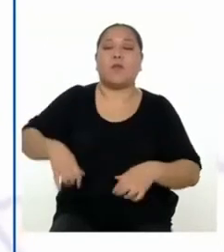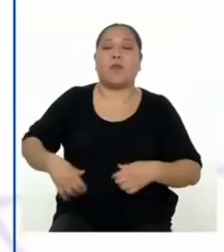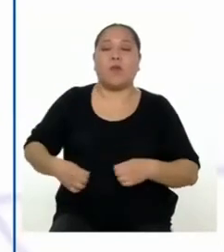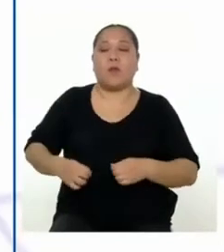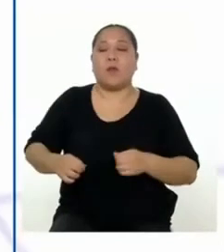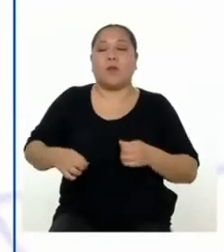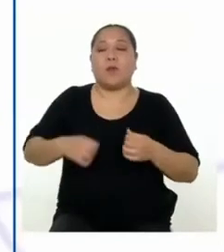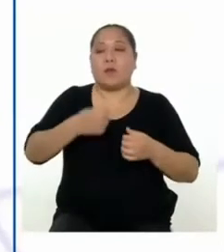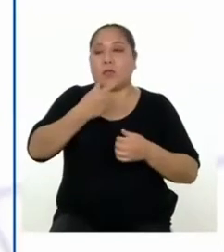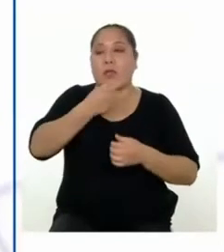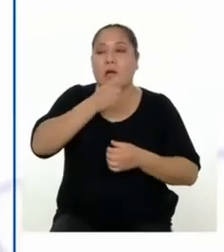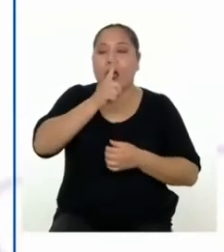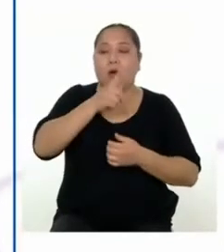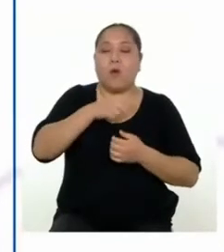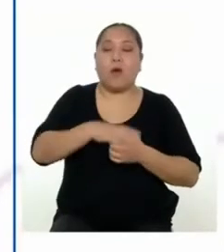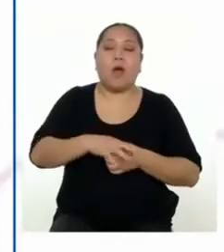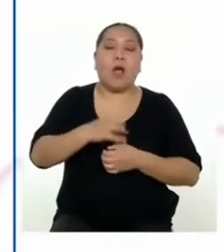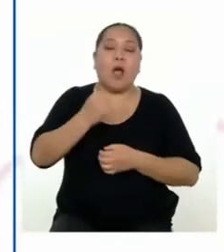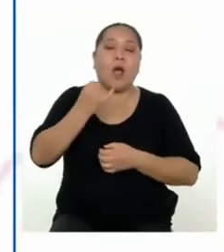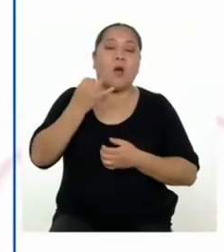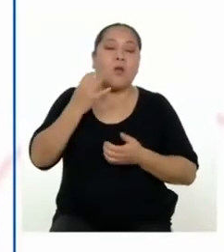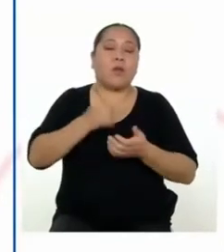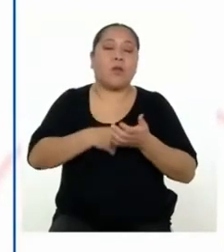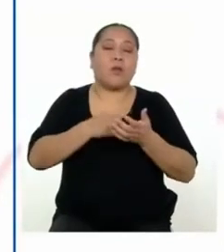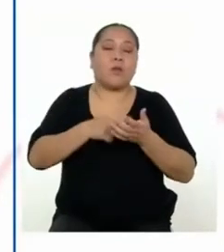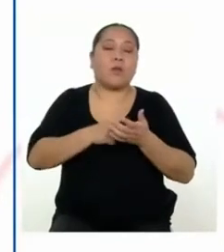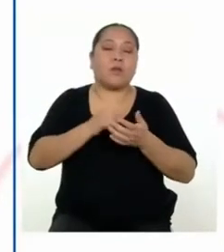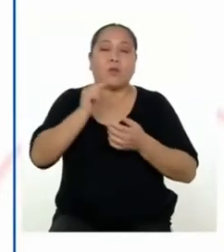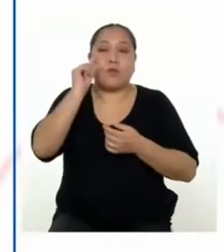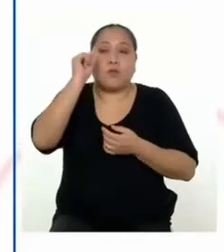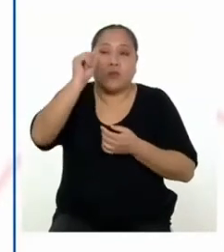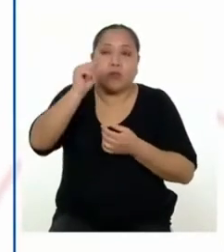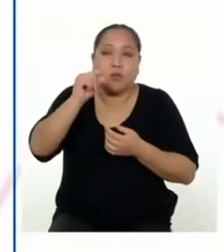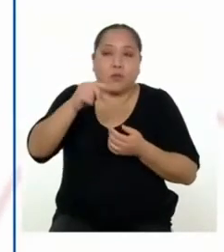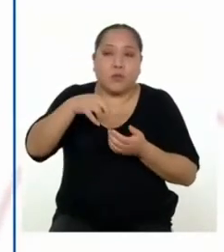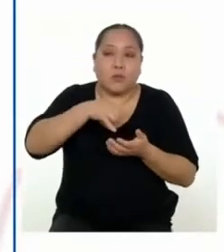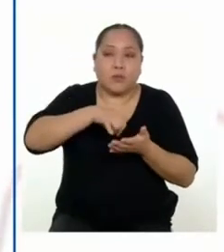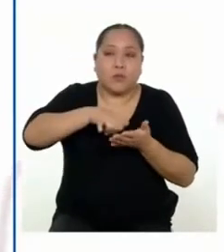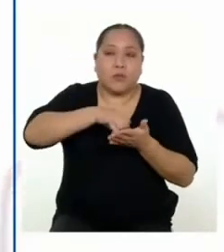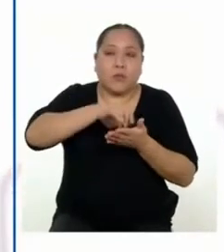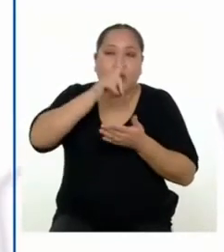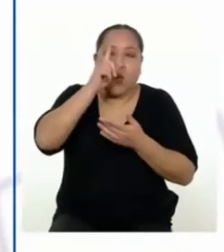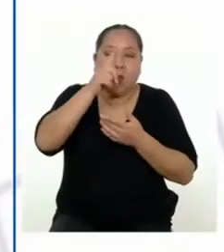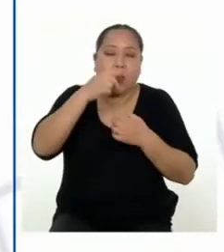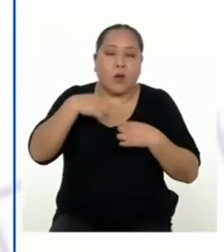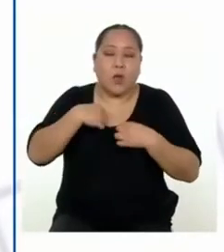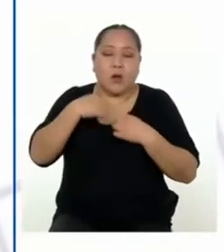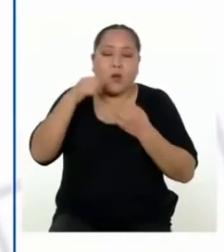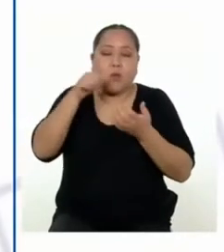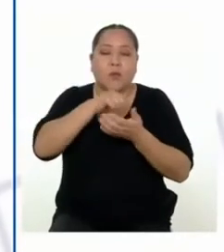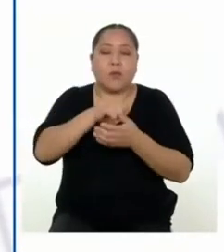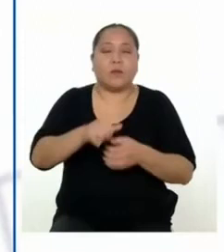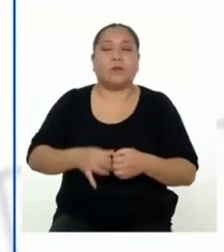veces planchamos... ¡Solo una prendita! Planchamos